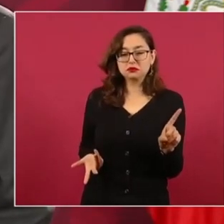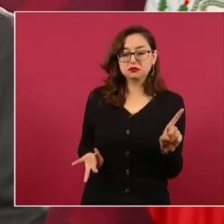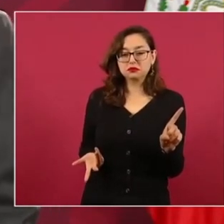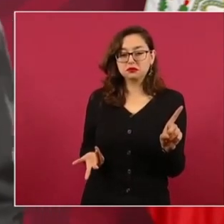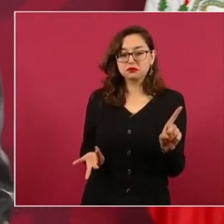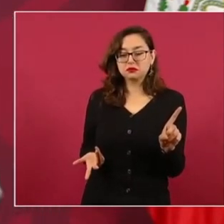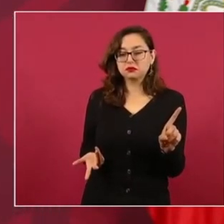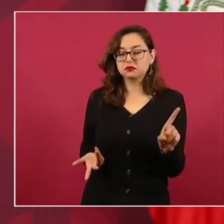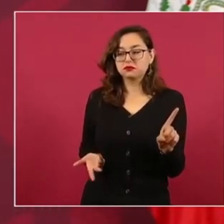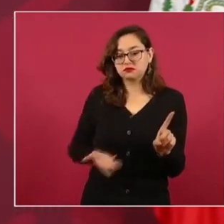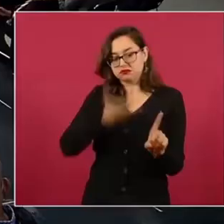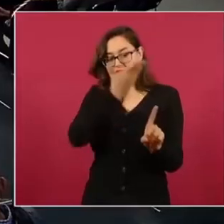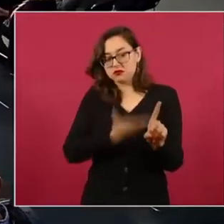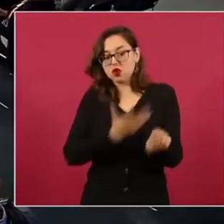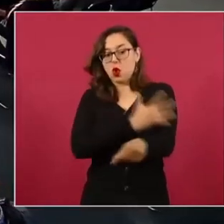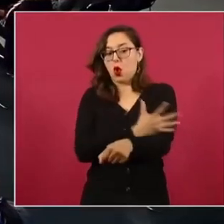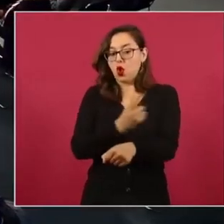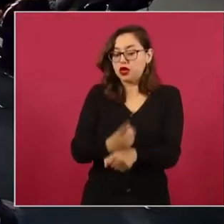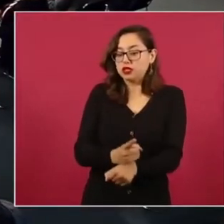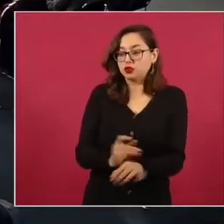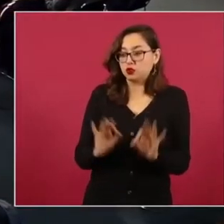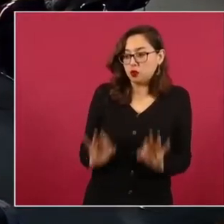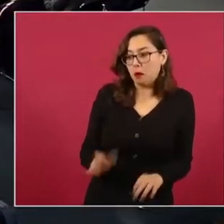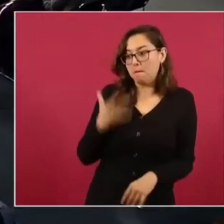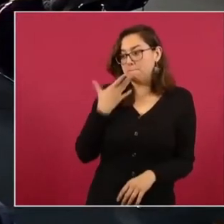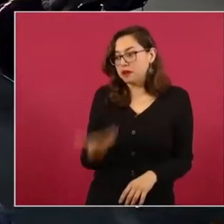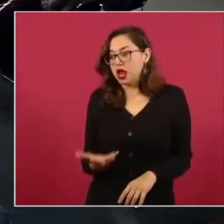¿Consideras que es honesto, que es honesta?